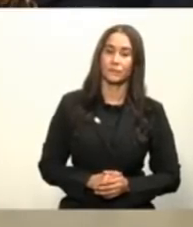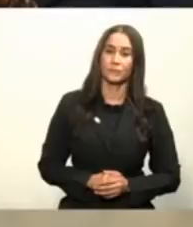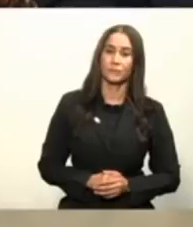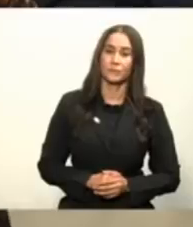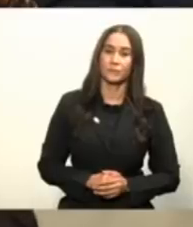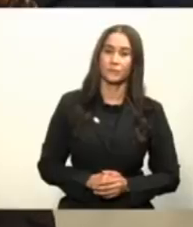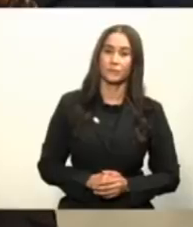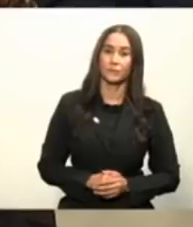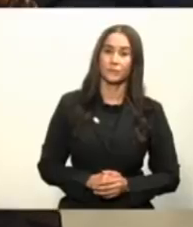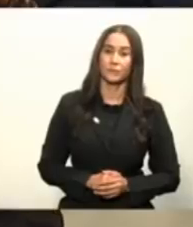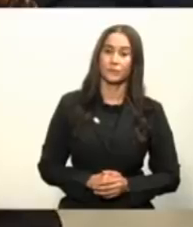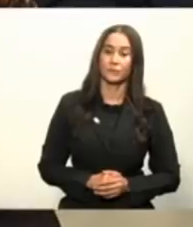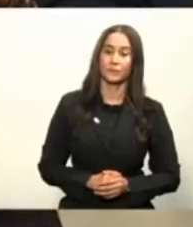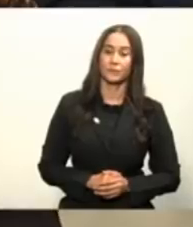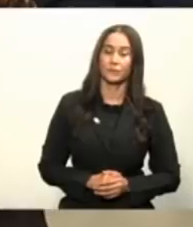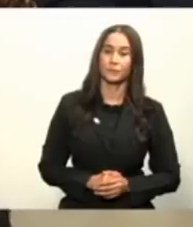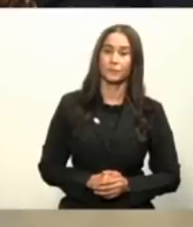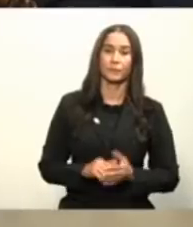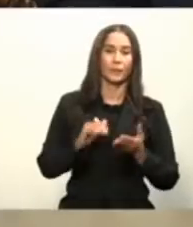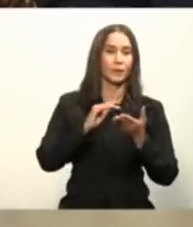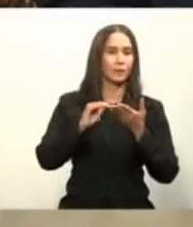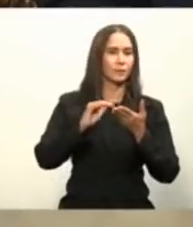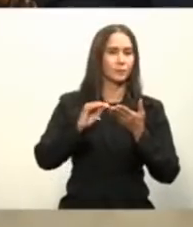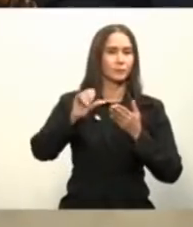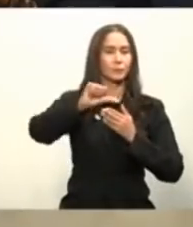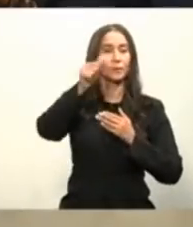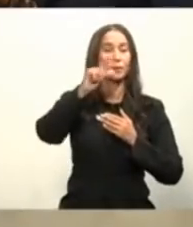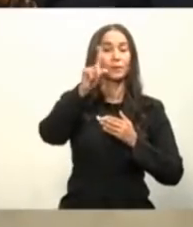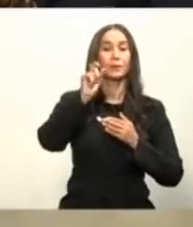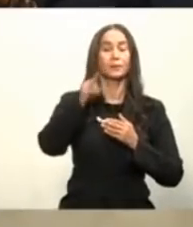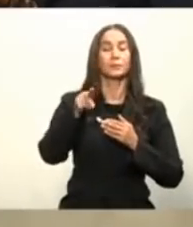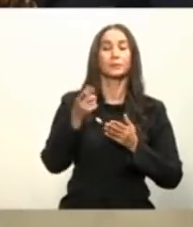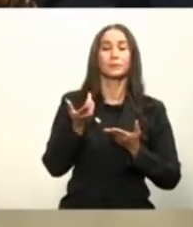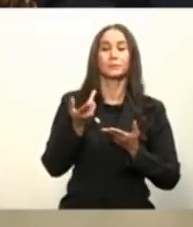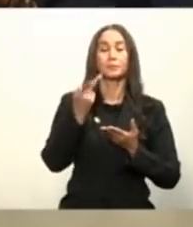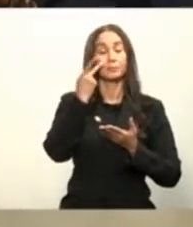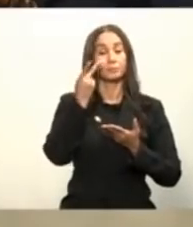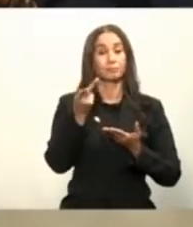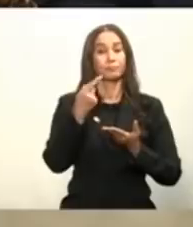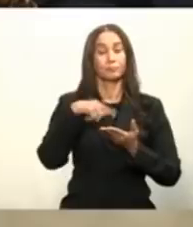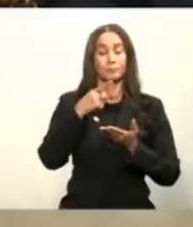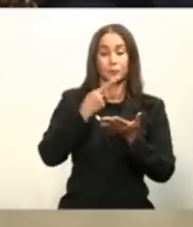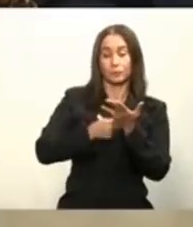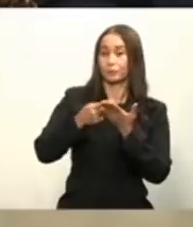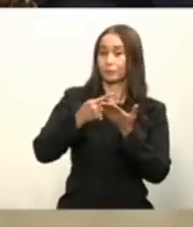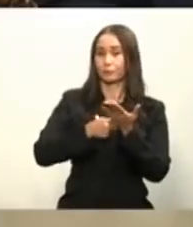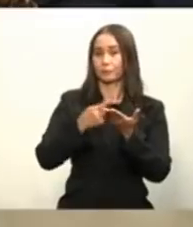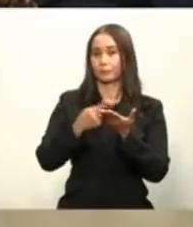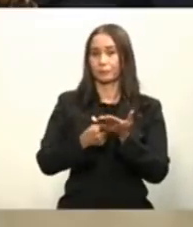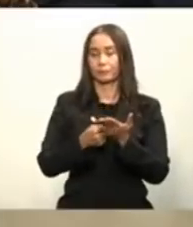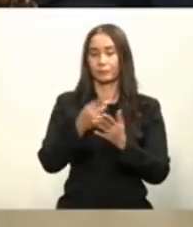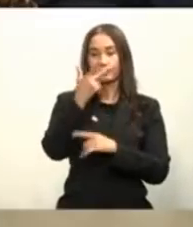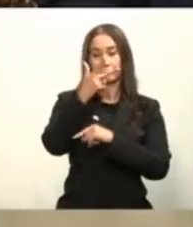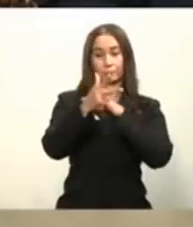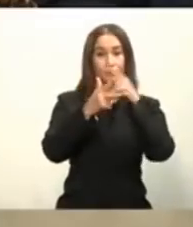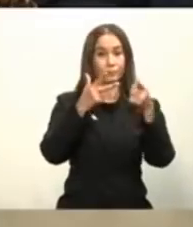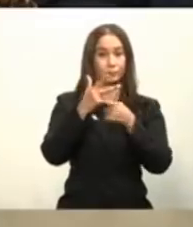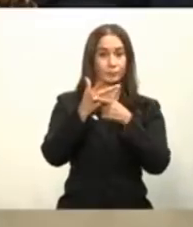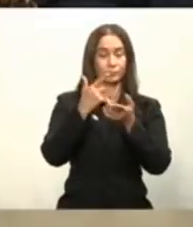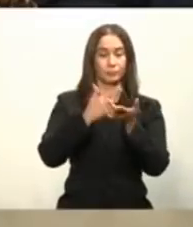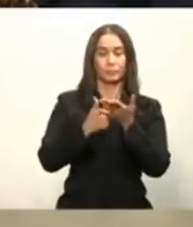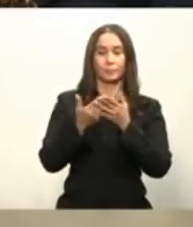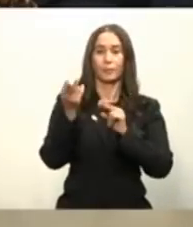si perdón miren nosotros hemos llegado yo conversé en tres ocasiones